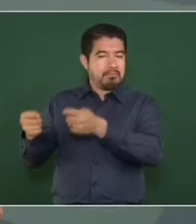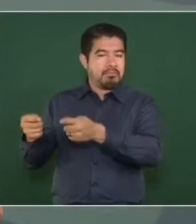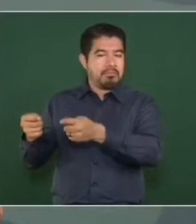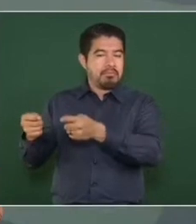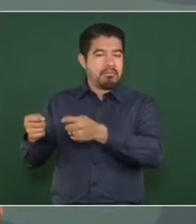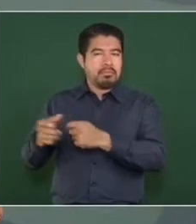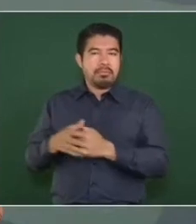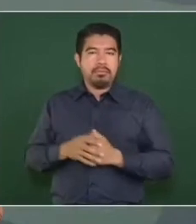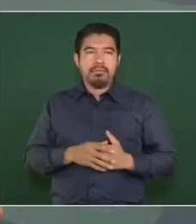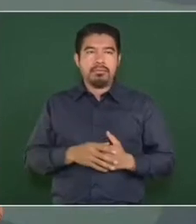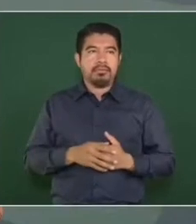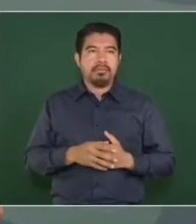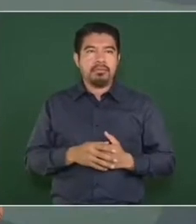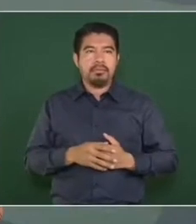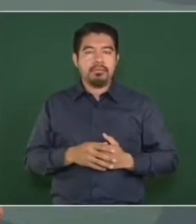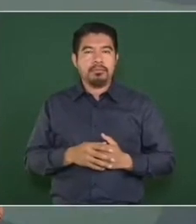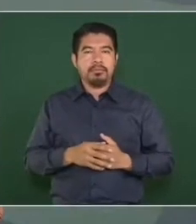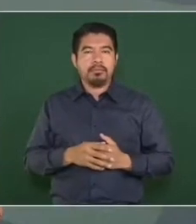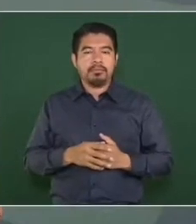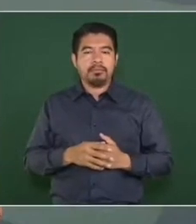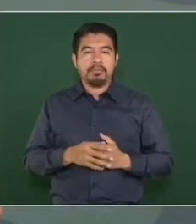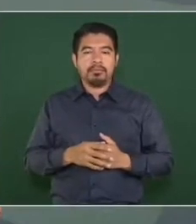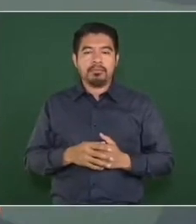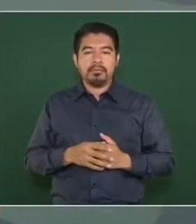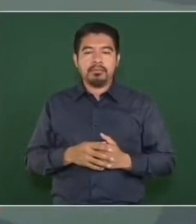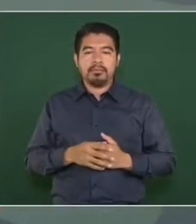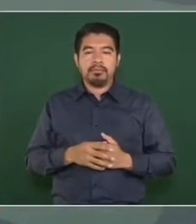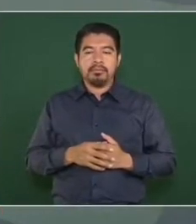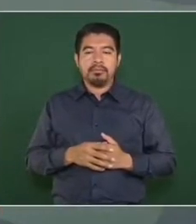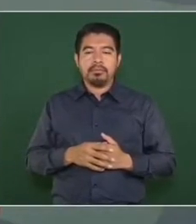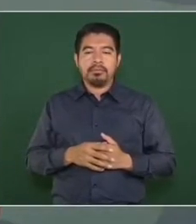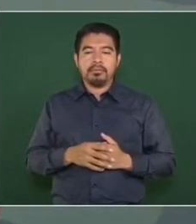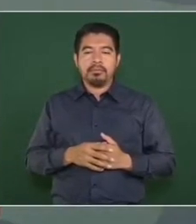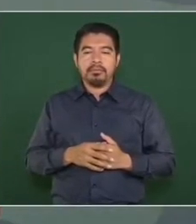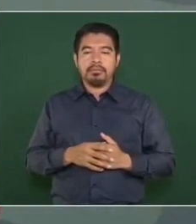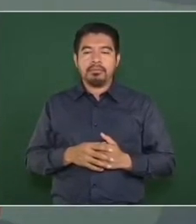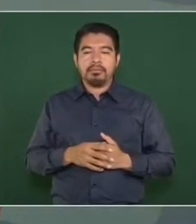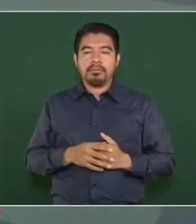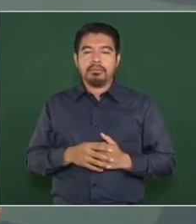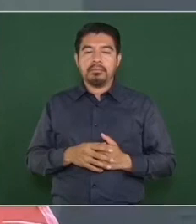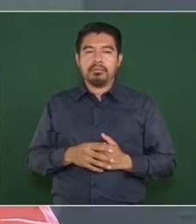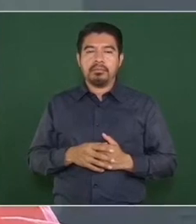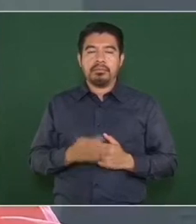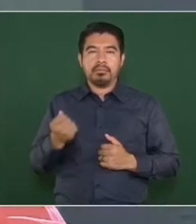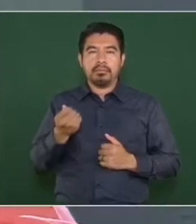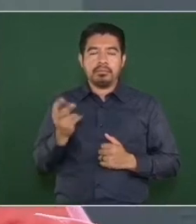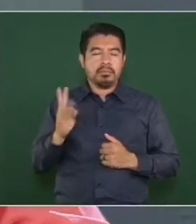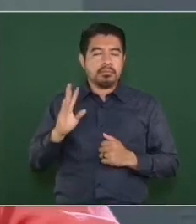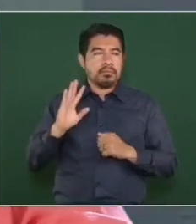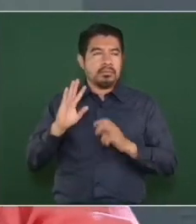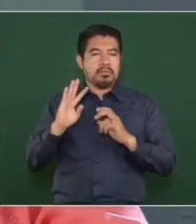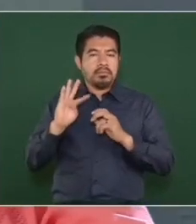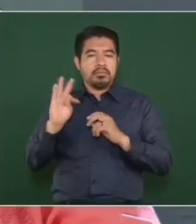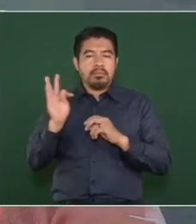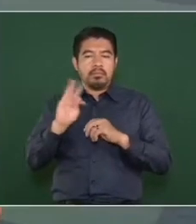que están más